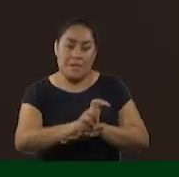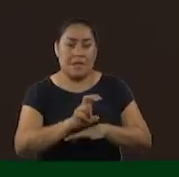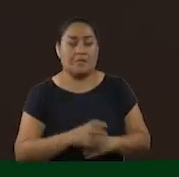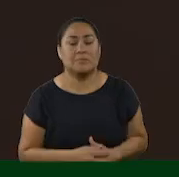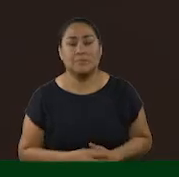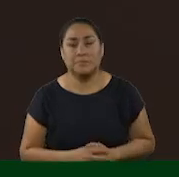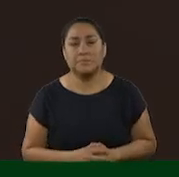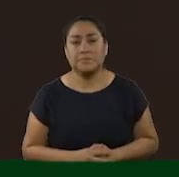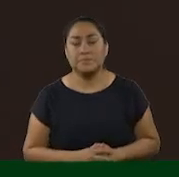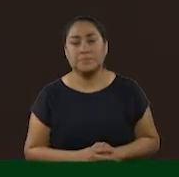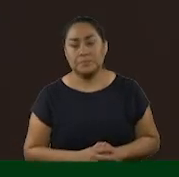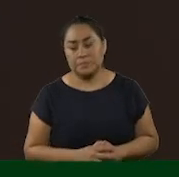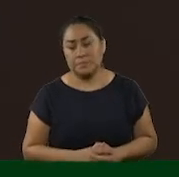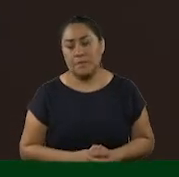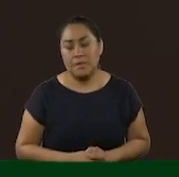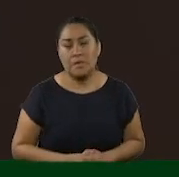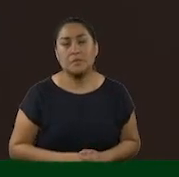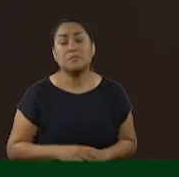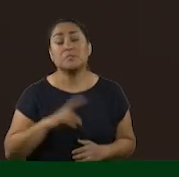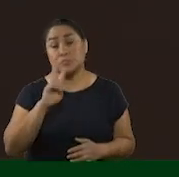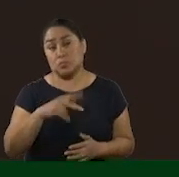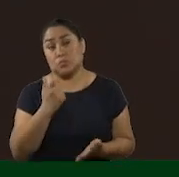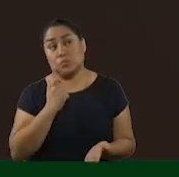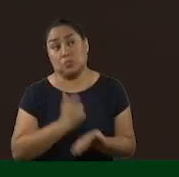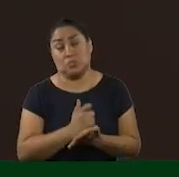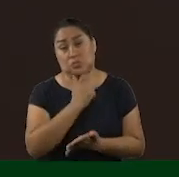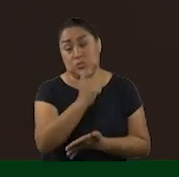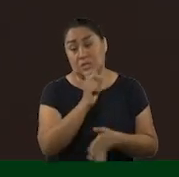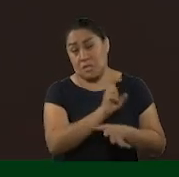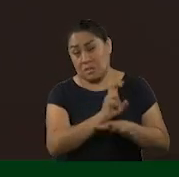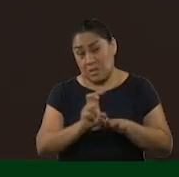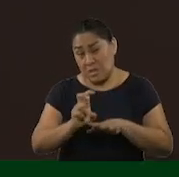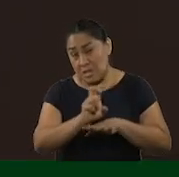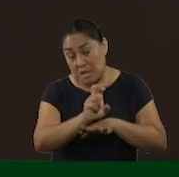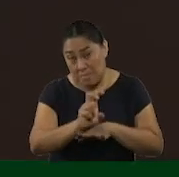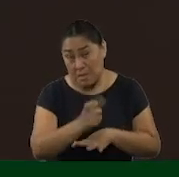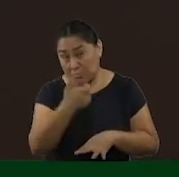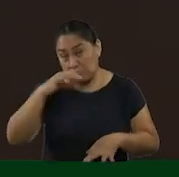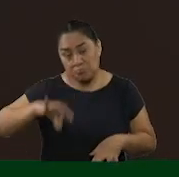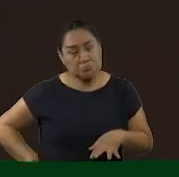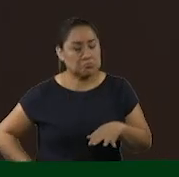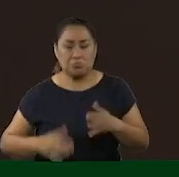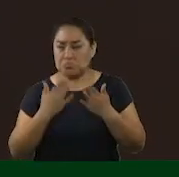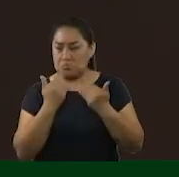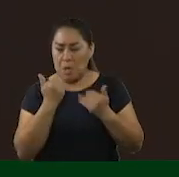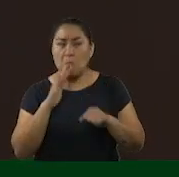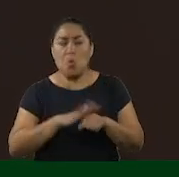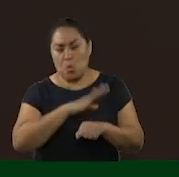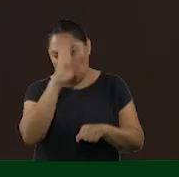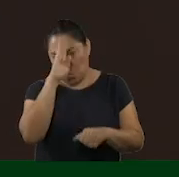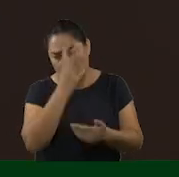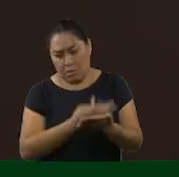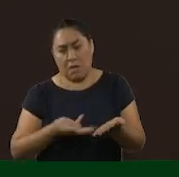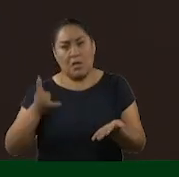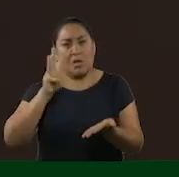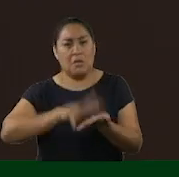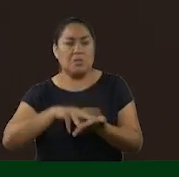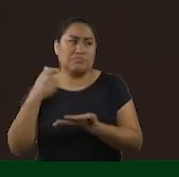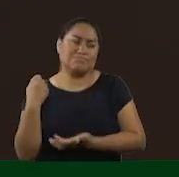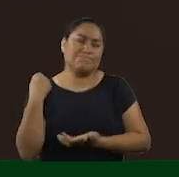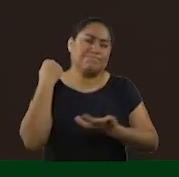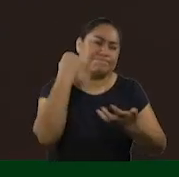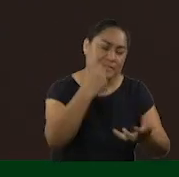El costo del Tren Maya no va a ser rentable porque ya triplicó también el costo presupuestado inicial,